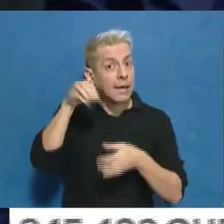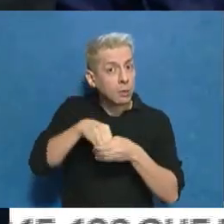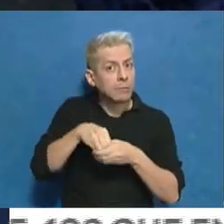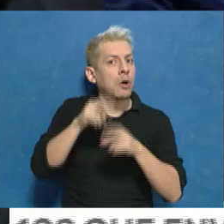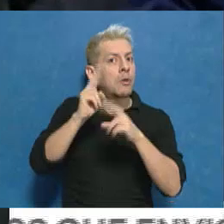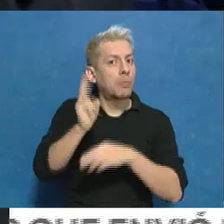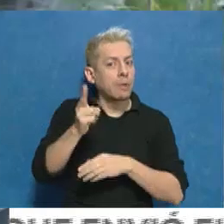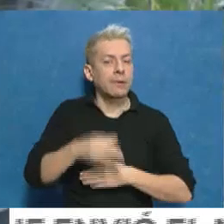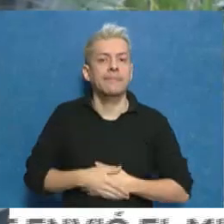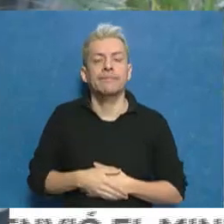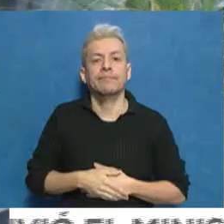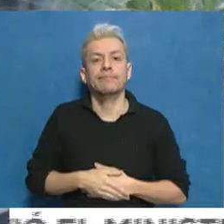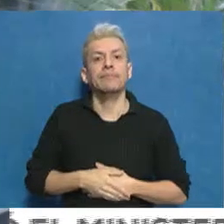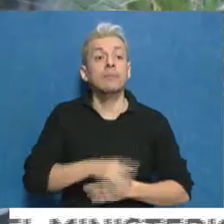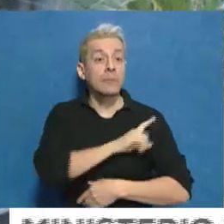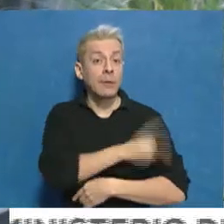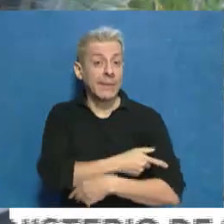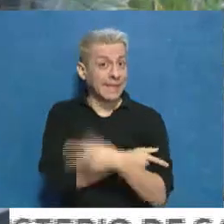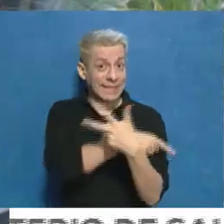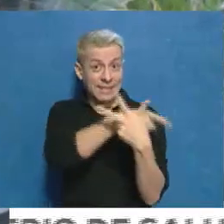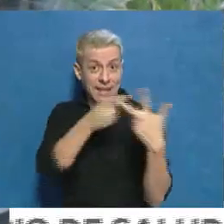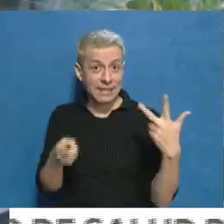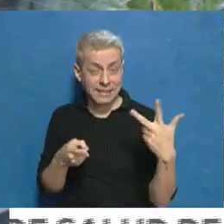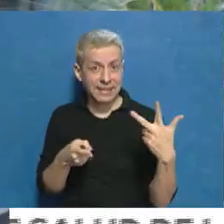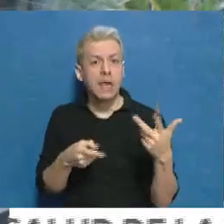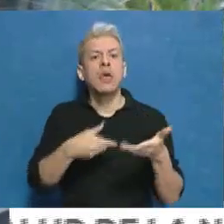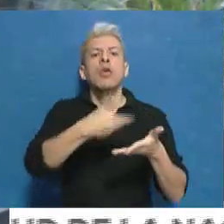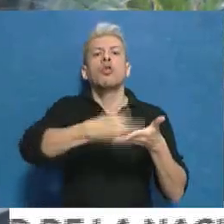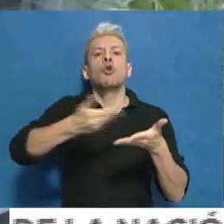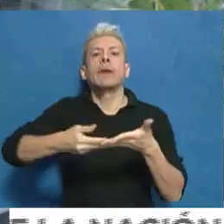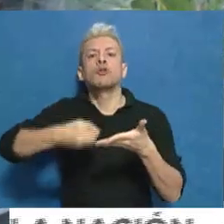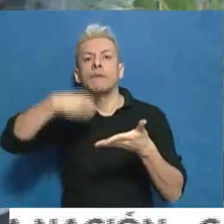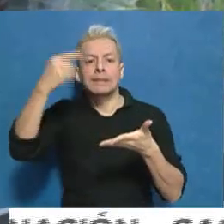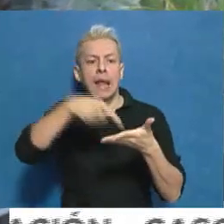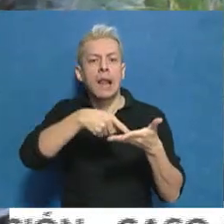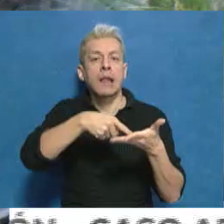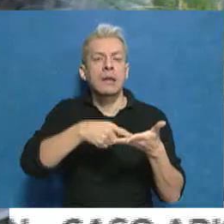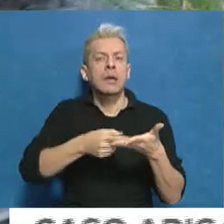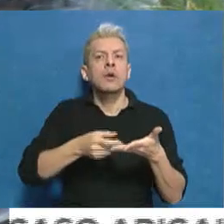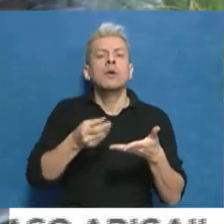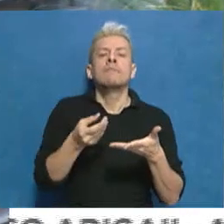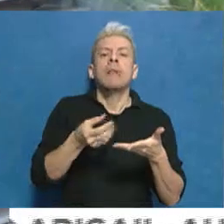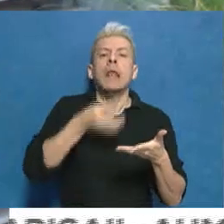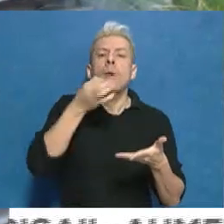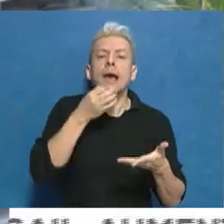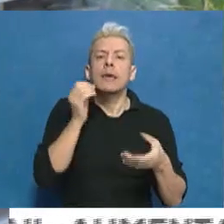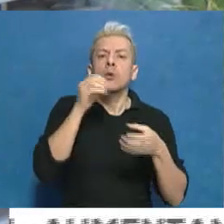En documentos oficiales de los tres poderes de la provincia, el uso del llamado lenguaje inclusivo, porque